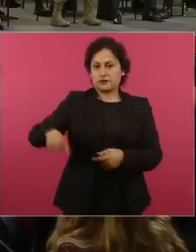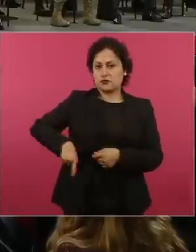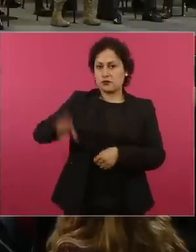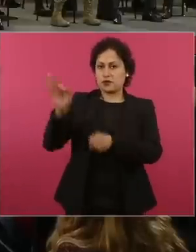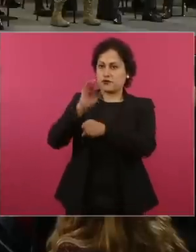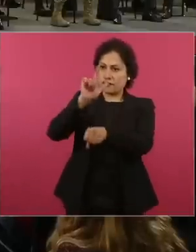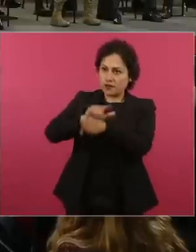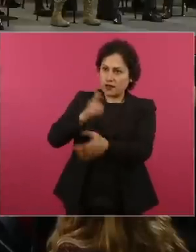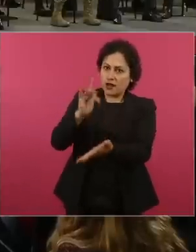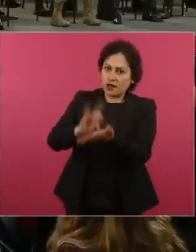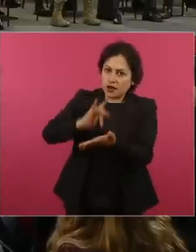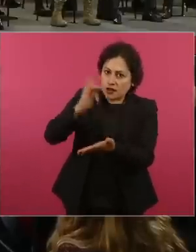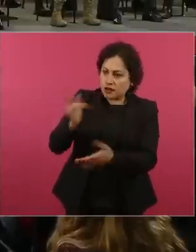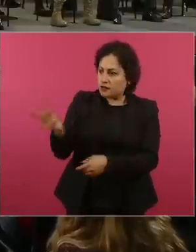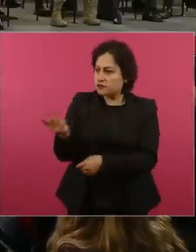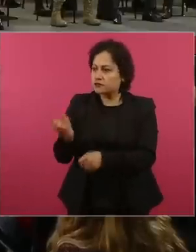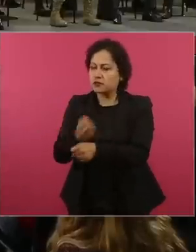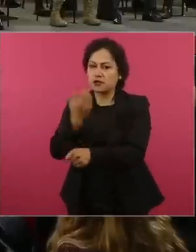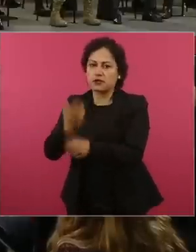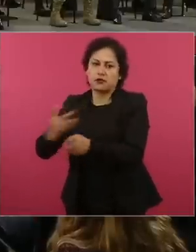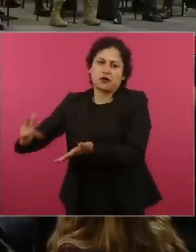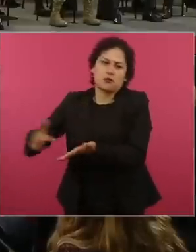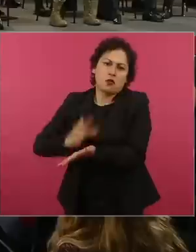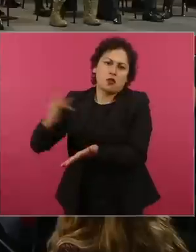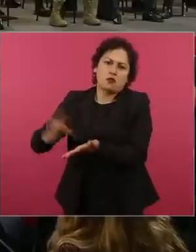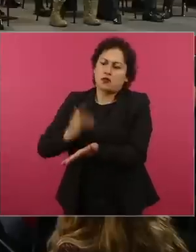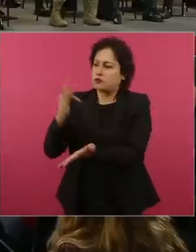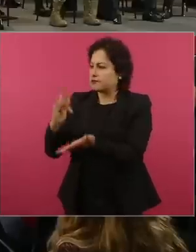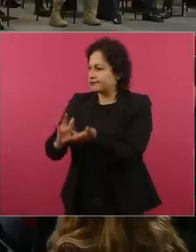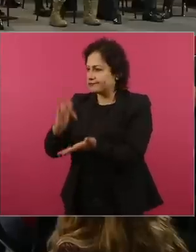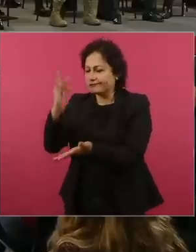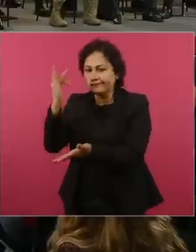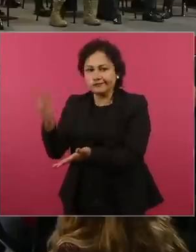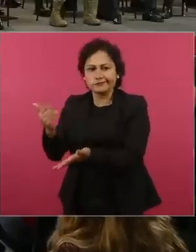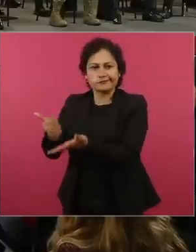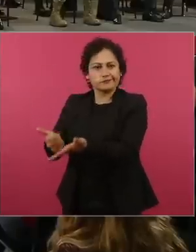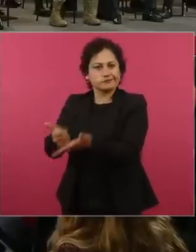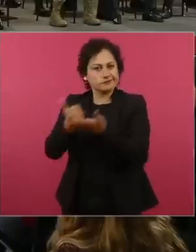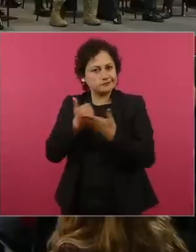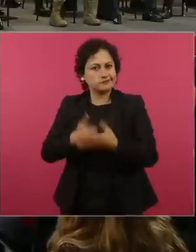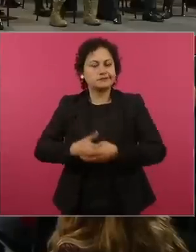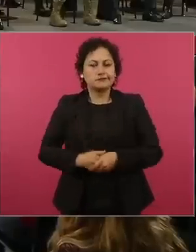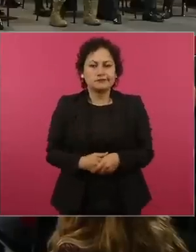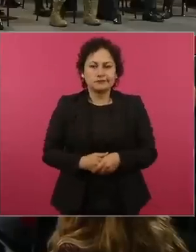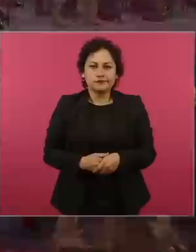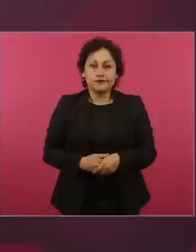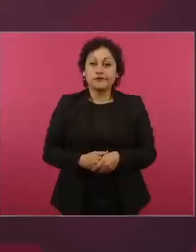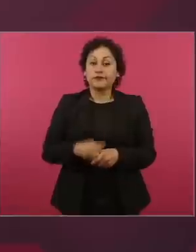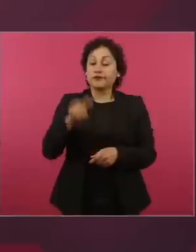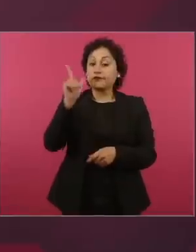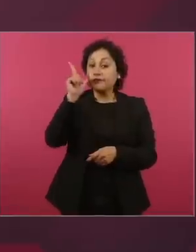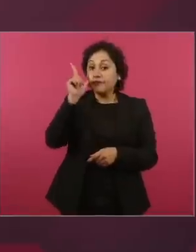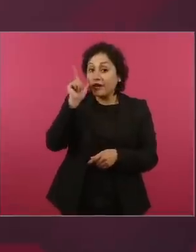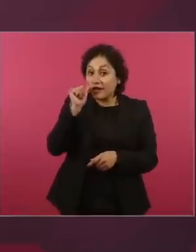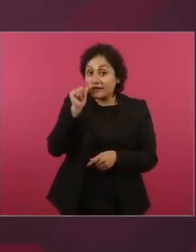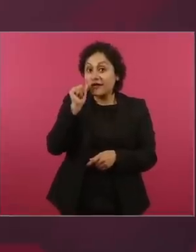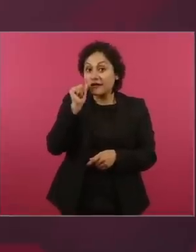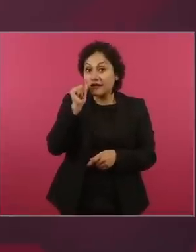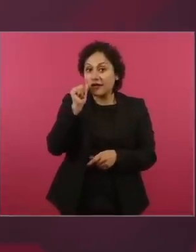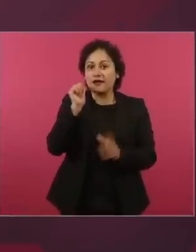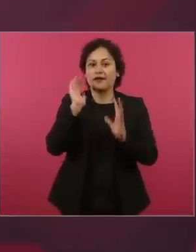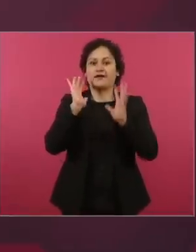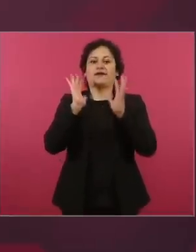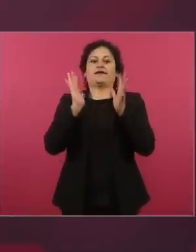a los secretarios que realmente nos han apoyado y nos han ayudado. Y que el día de mañana otra vez ustedes